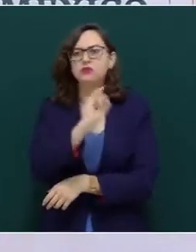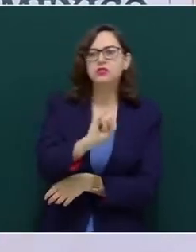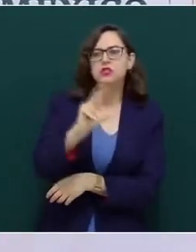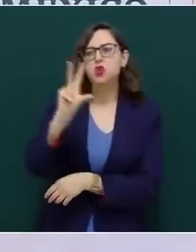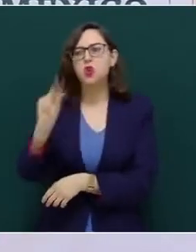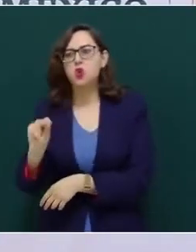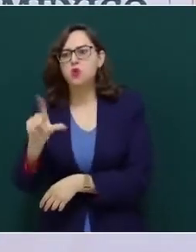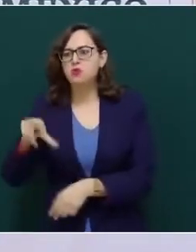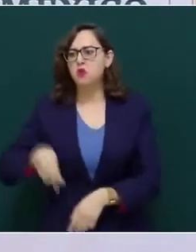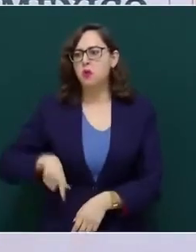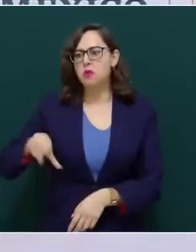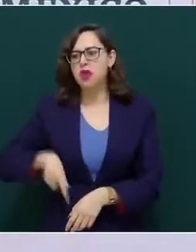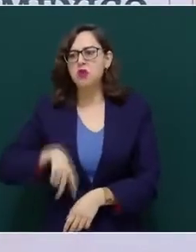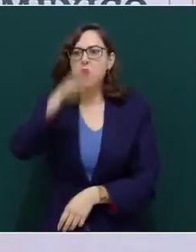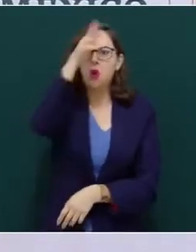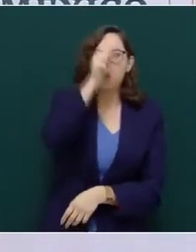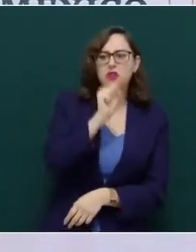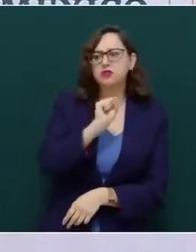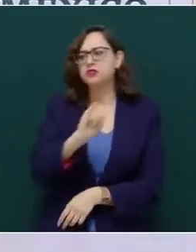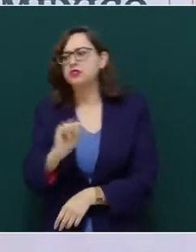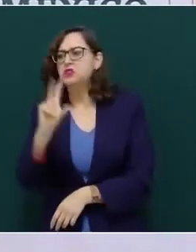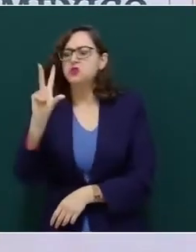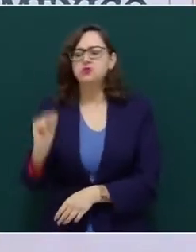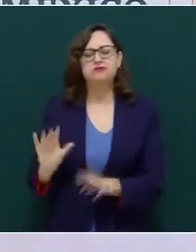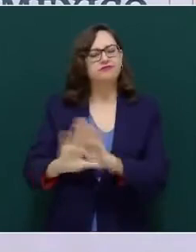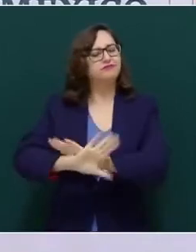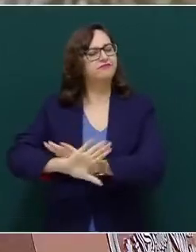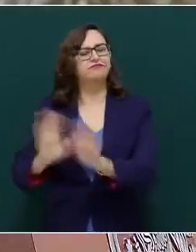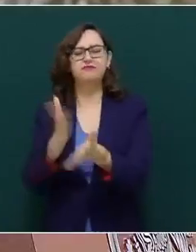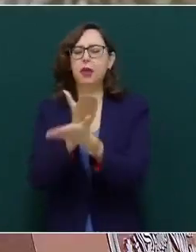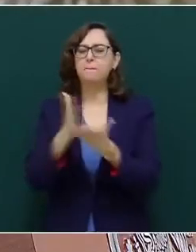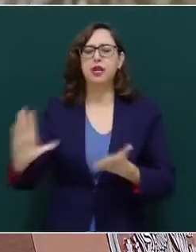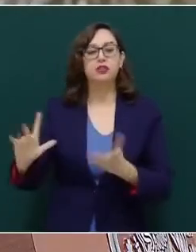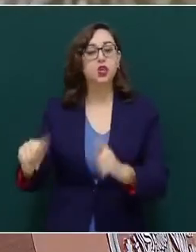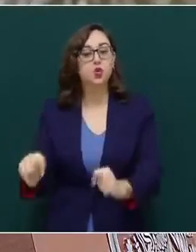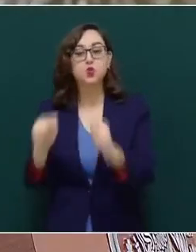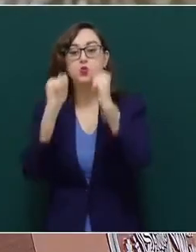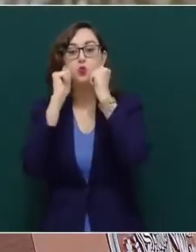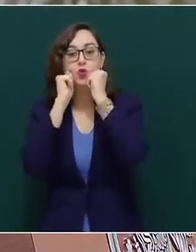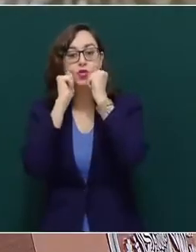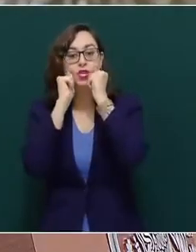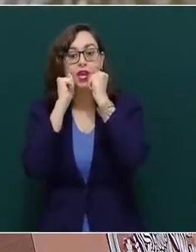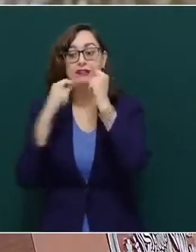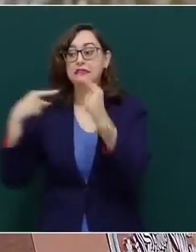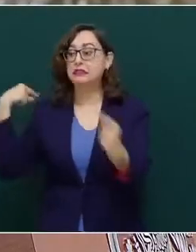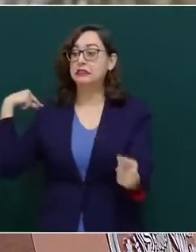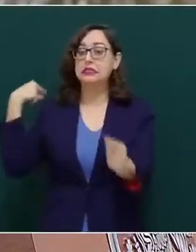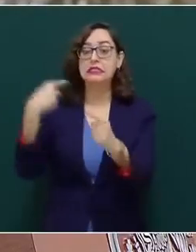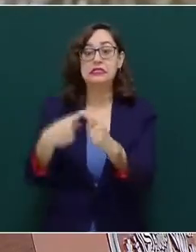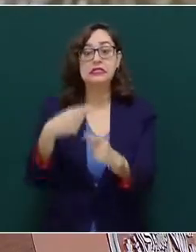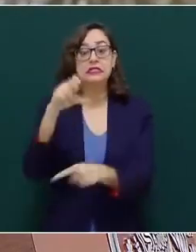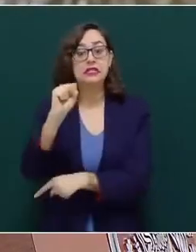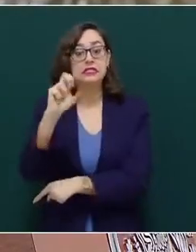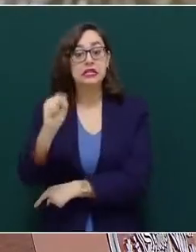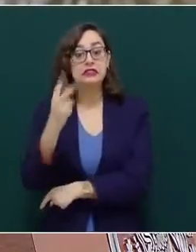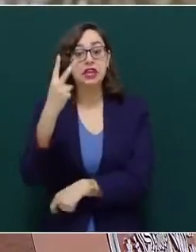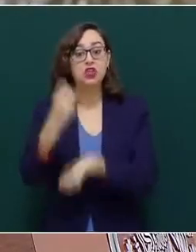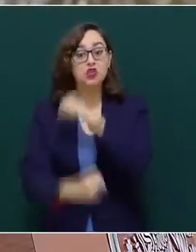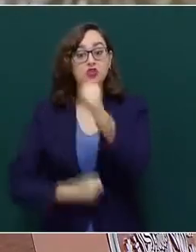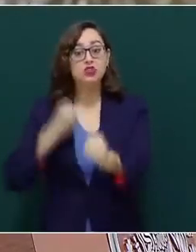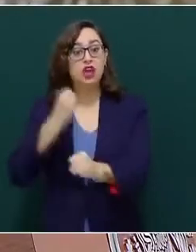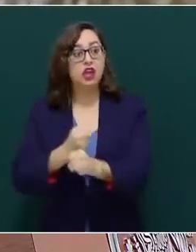gobierno, pero el haber resistido 62 años sin sometimiento